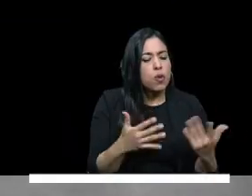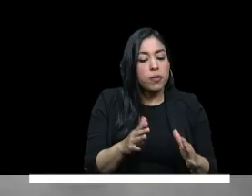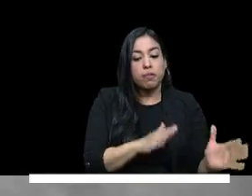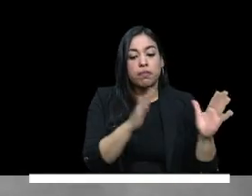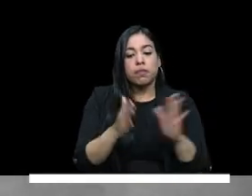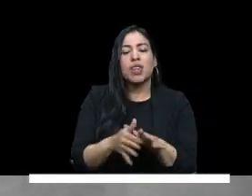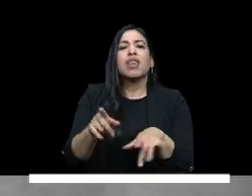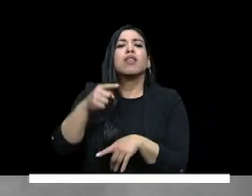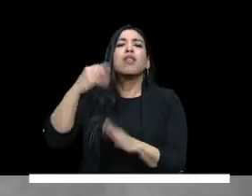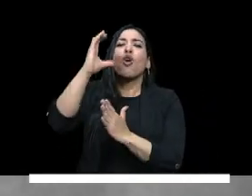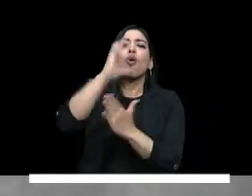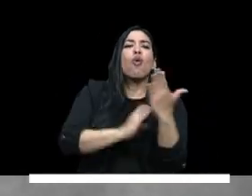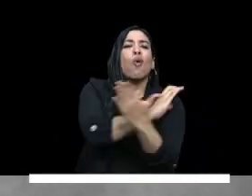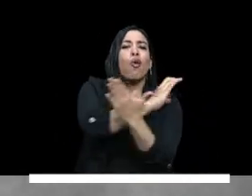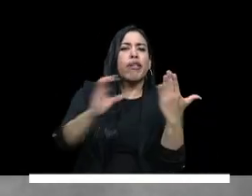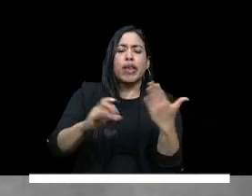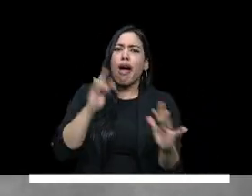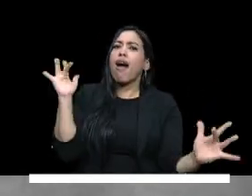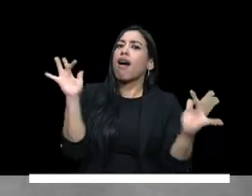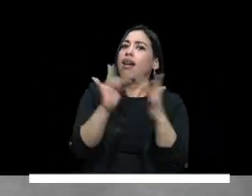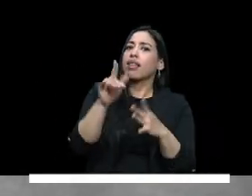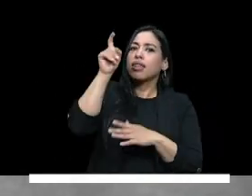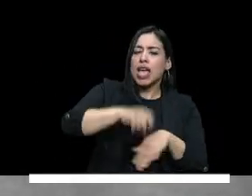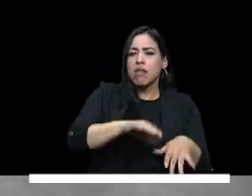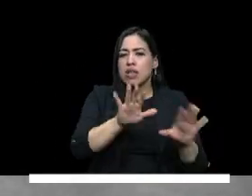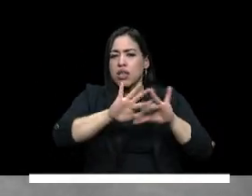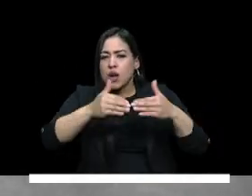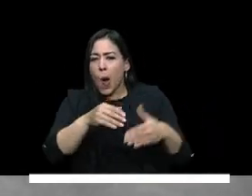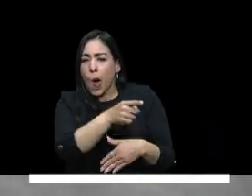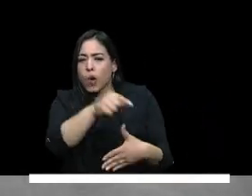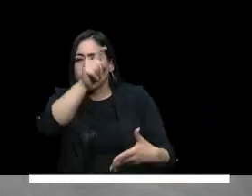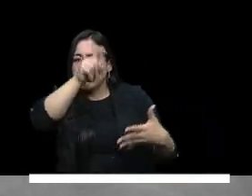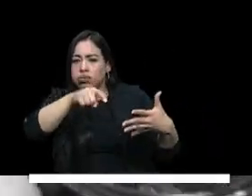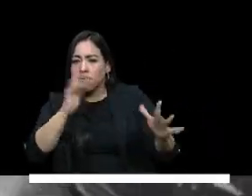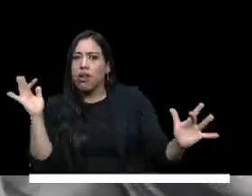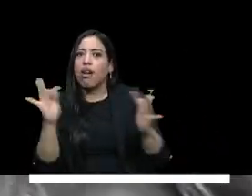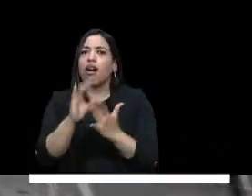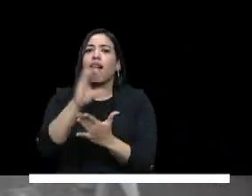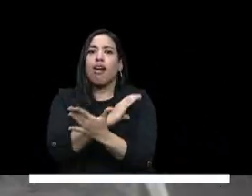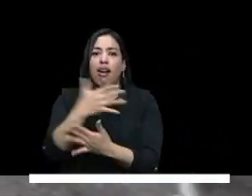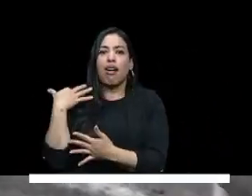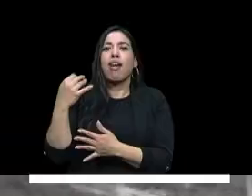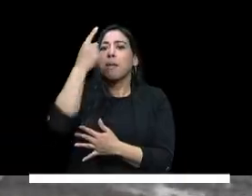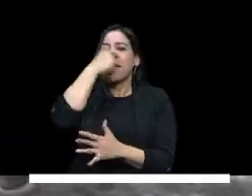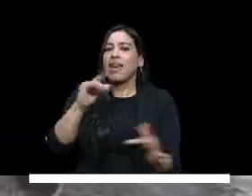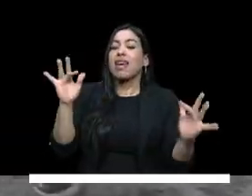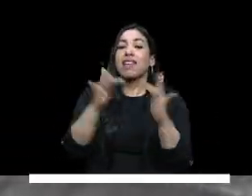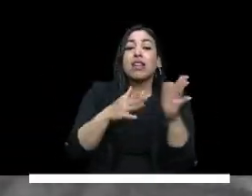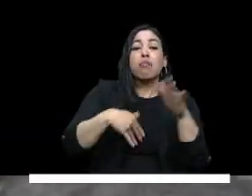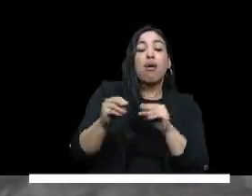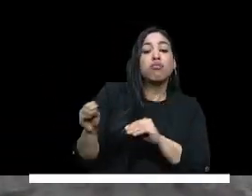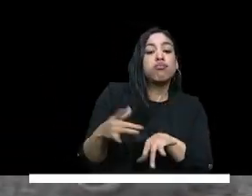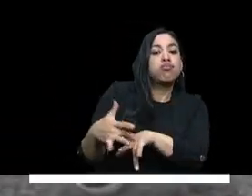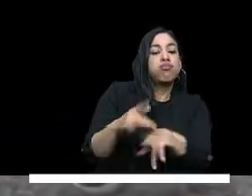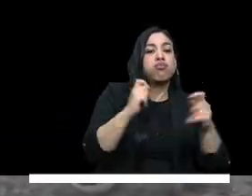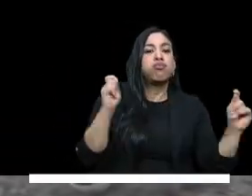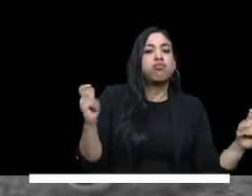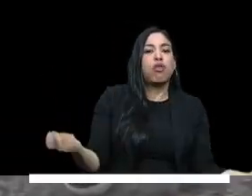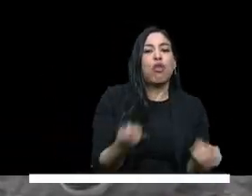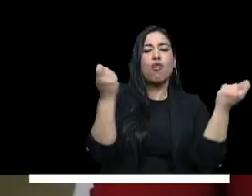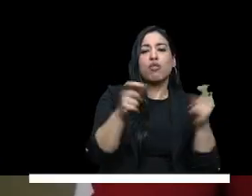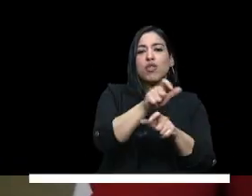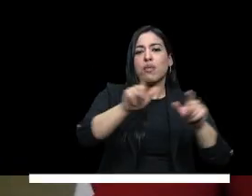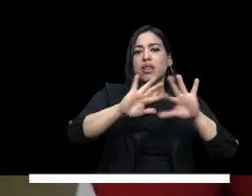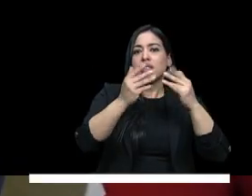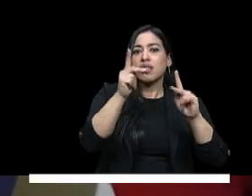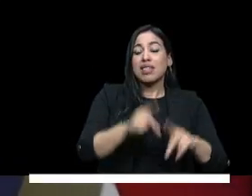los currículos deben ser pertinentes a las necesidades de las comunidades y promover la formación integral de los estudiantes